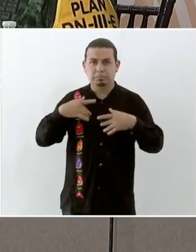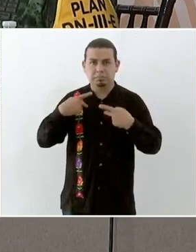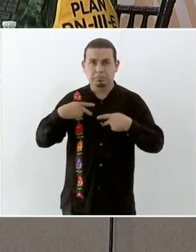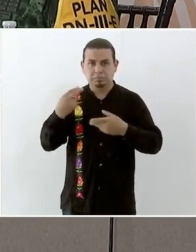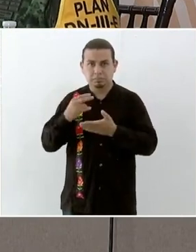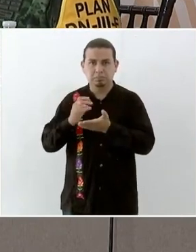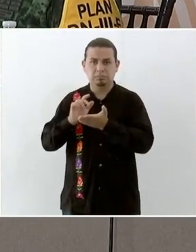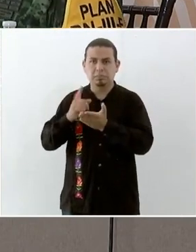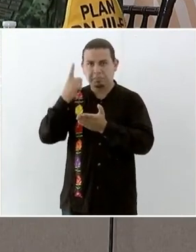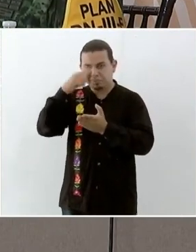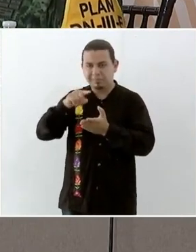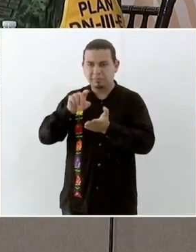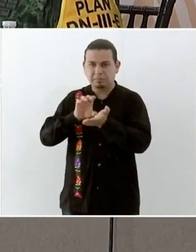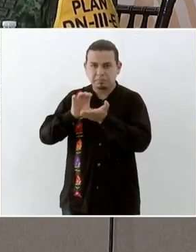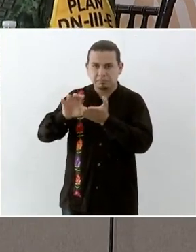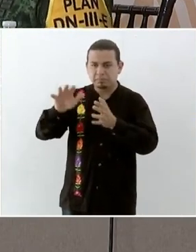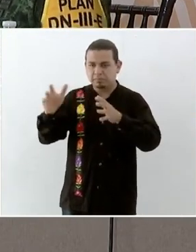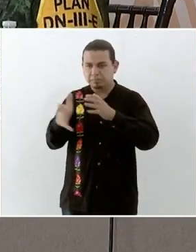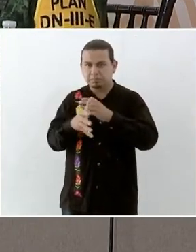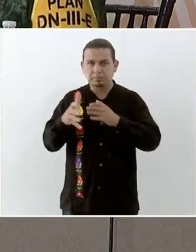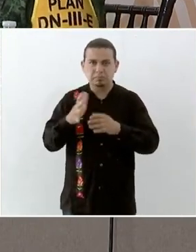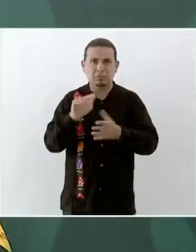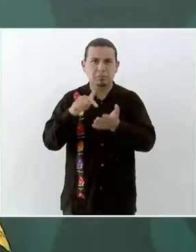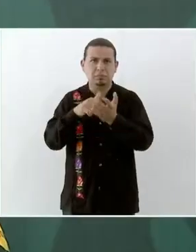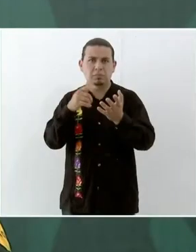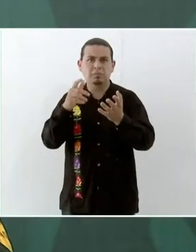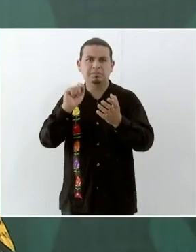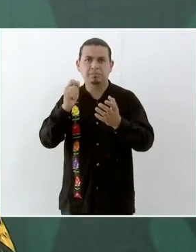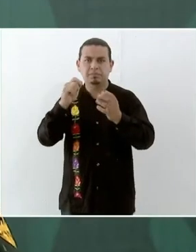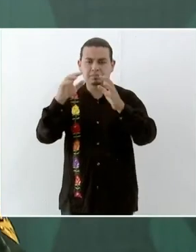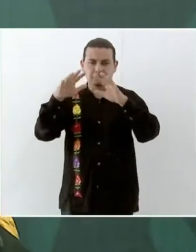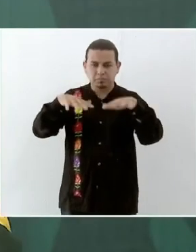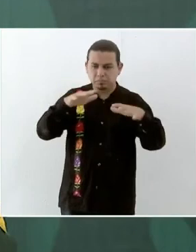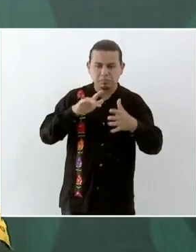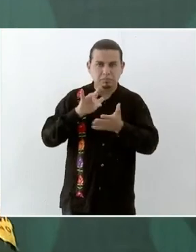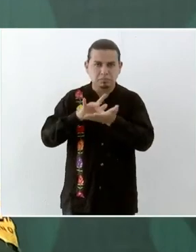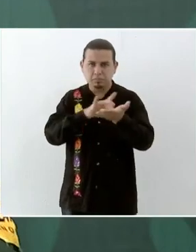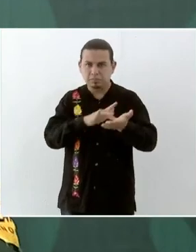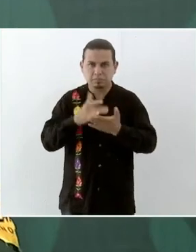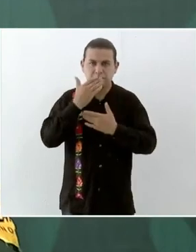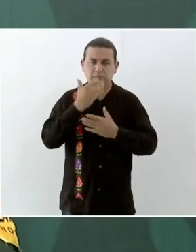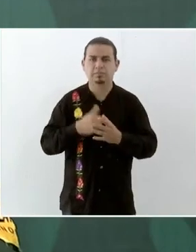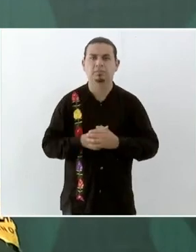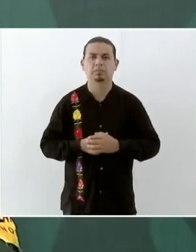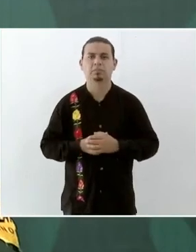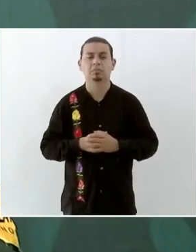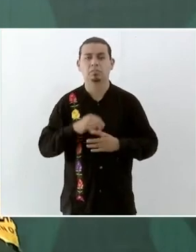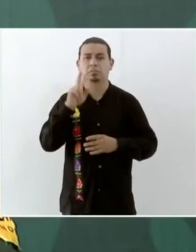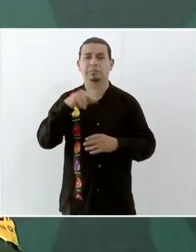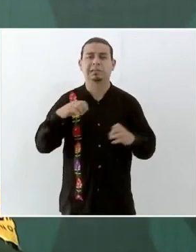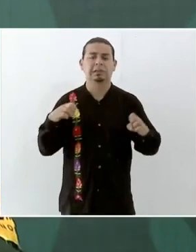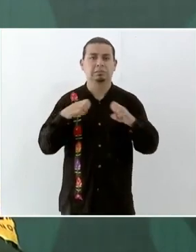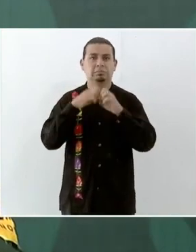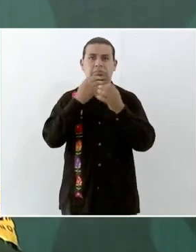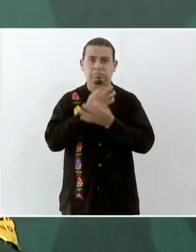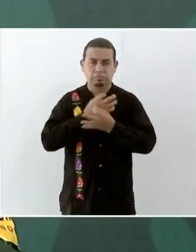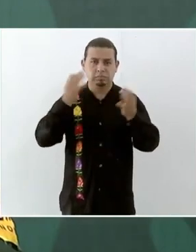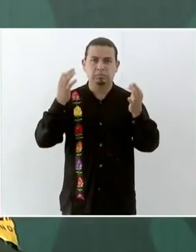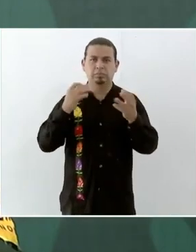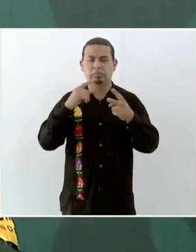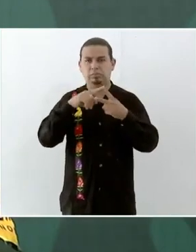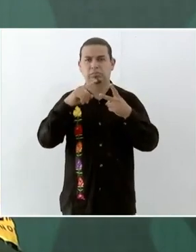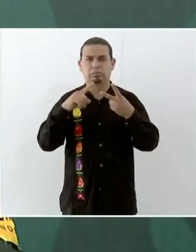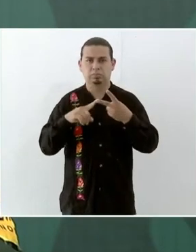rehabilitando caminos en los municipios afectados. En la atención de las dos declaratorias de emergencia, ya